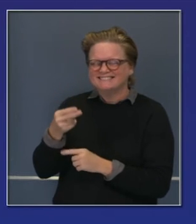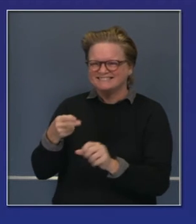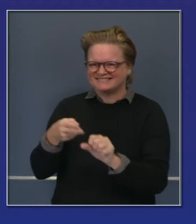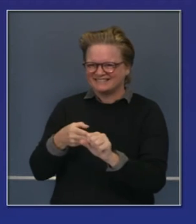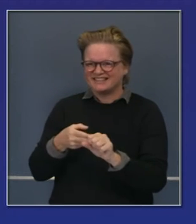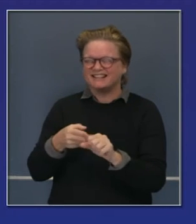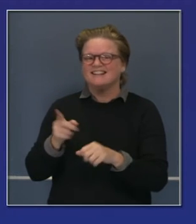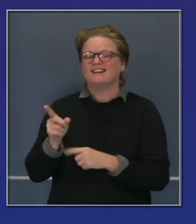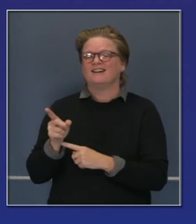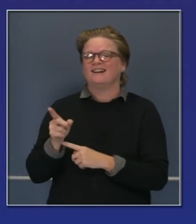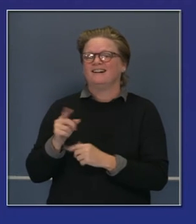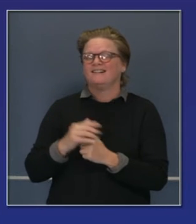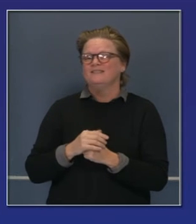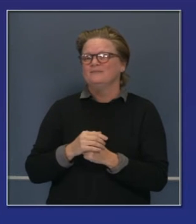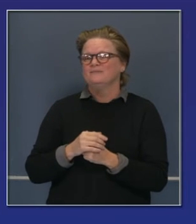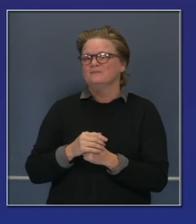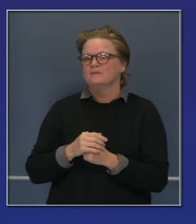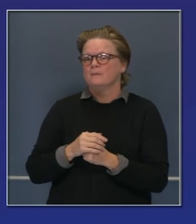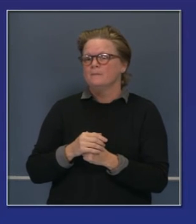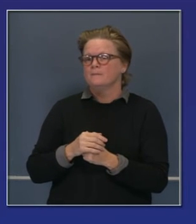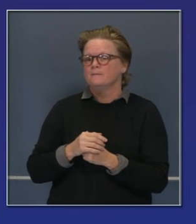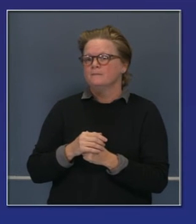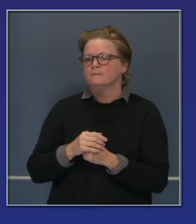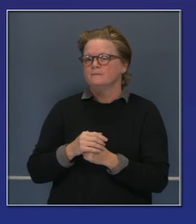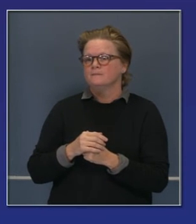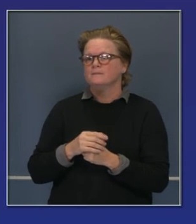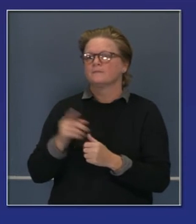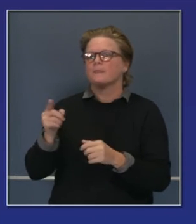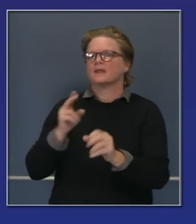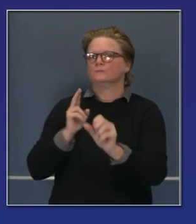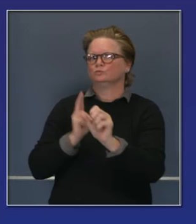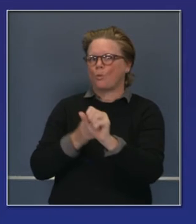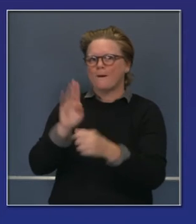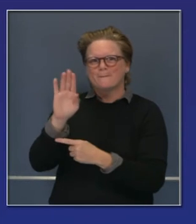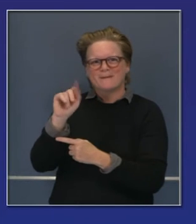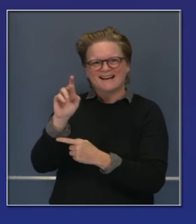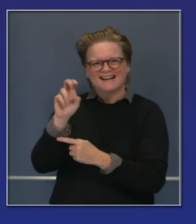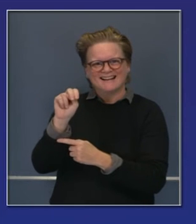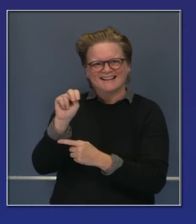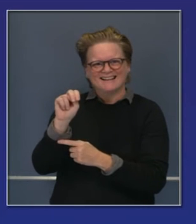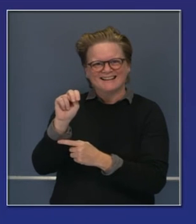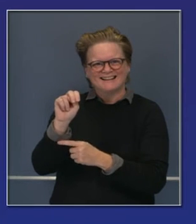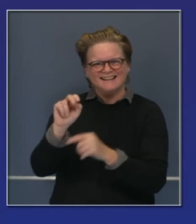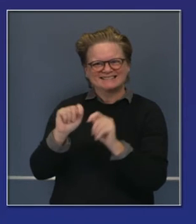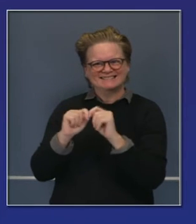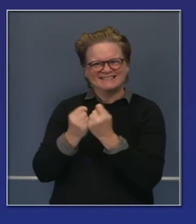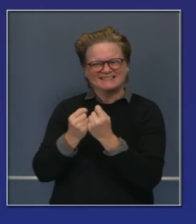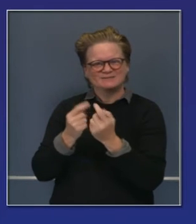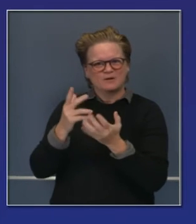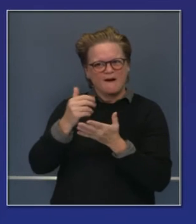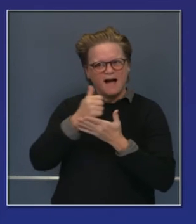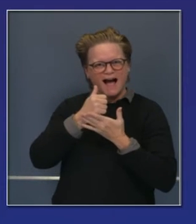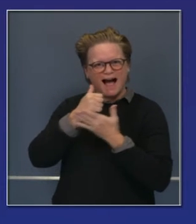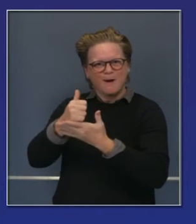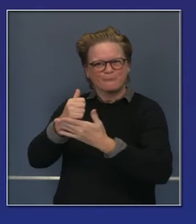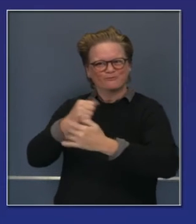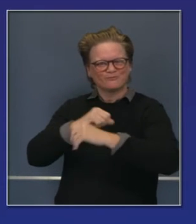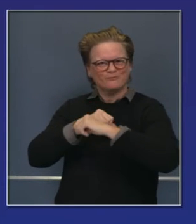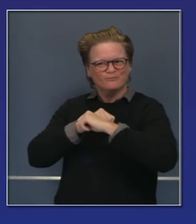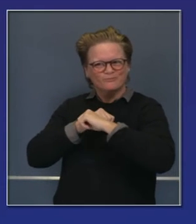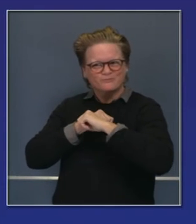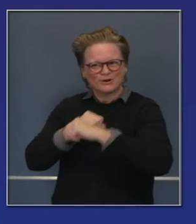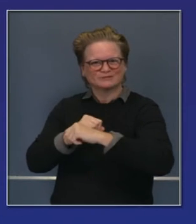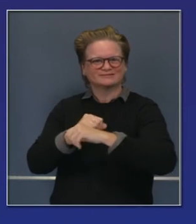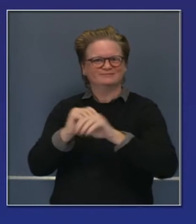científica y ahora lo están usando en el grupo de trabajo del presidente electo Biden. Así que estamos